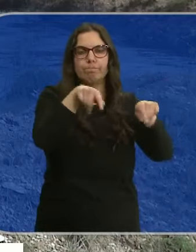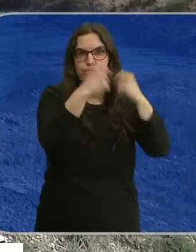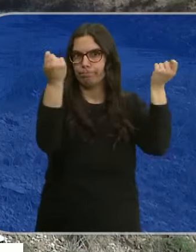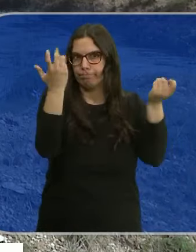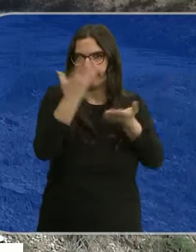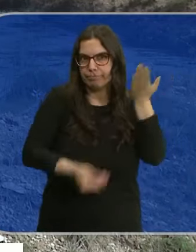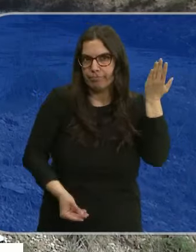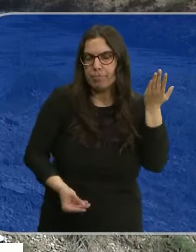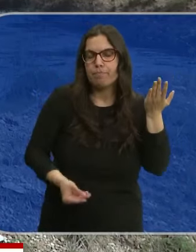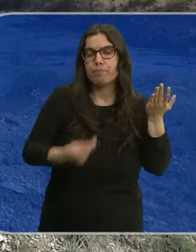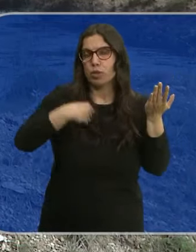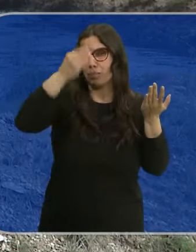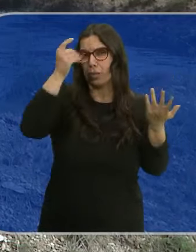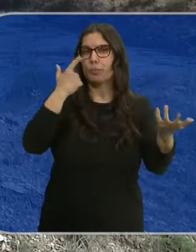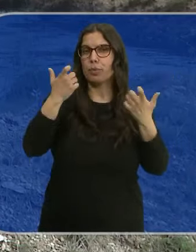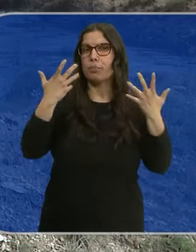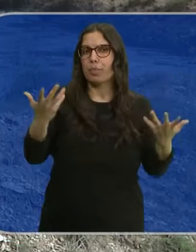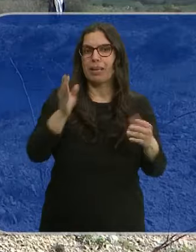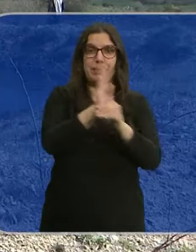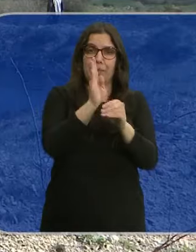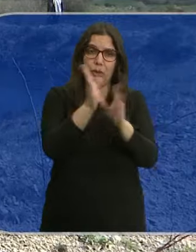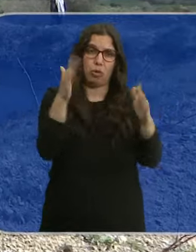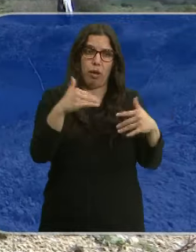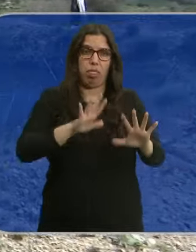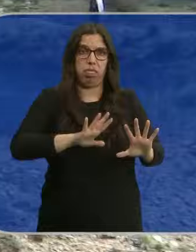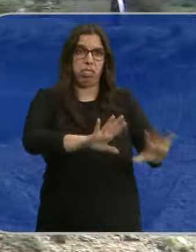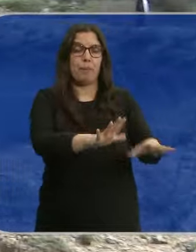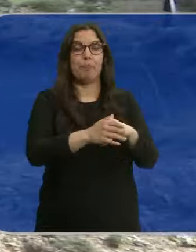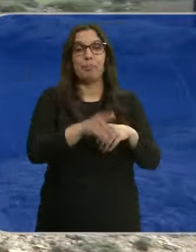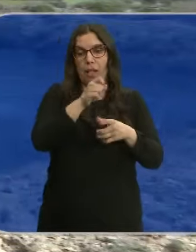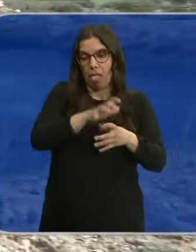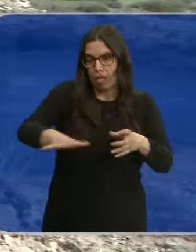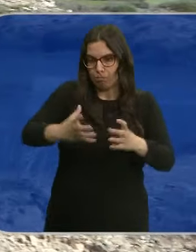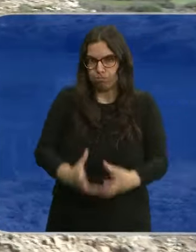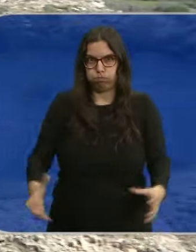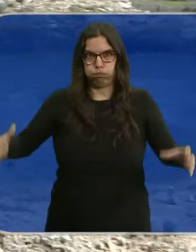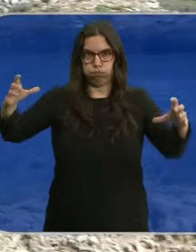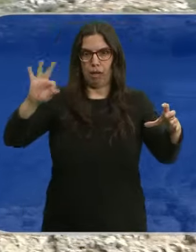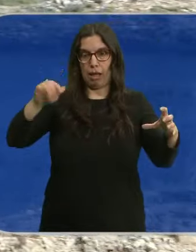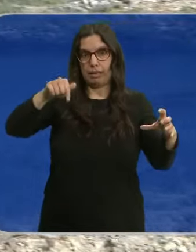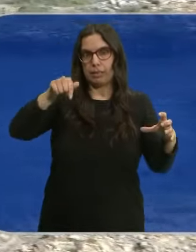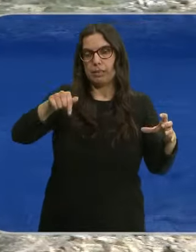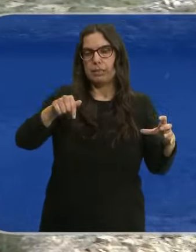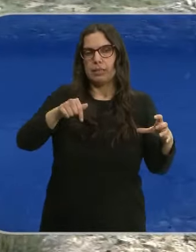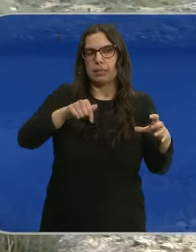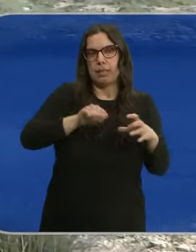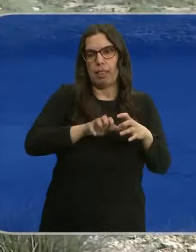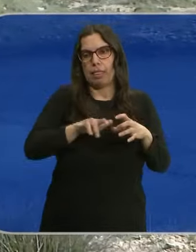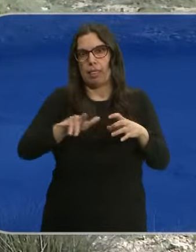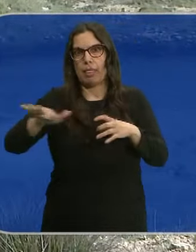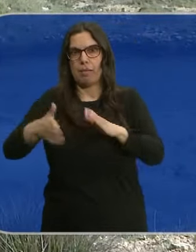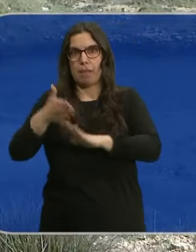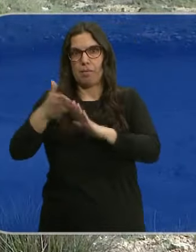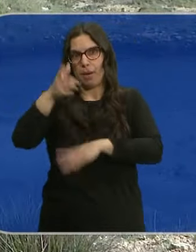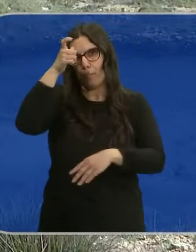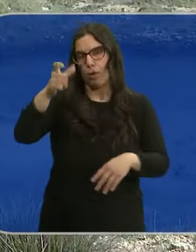que yo creo que destacaría, sobre todo la falta de mantenimiento. El vertido, recogido en una gran balsa de arcilla, se extiende hacia la localidad